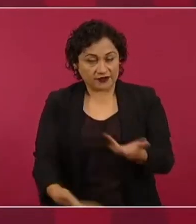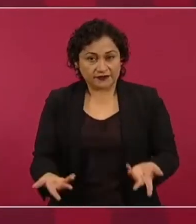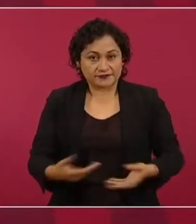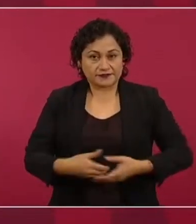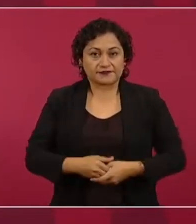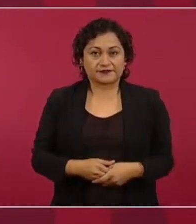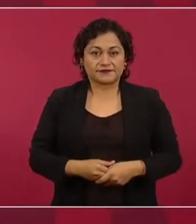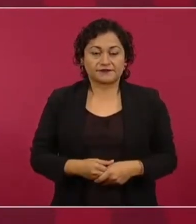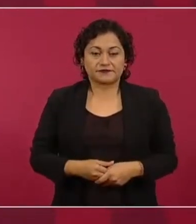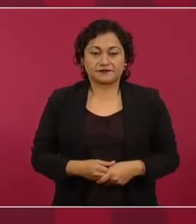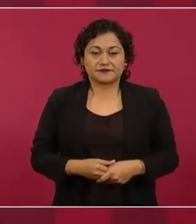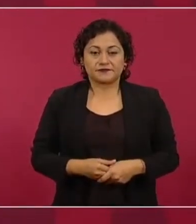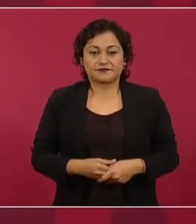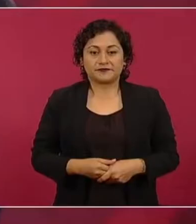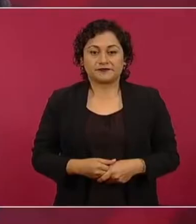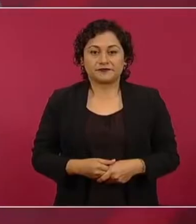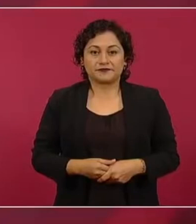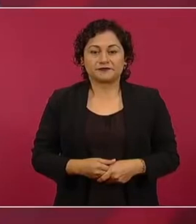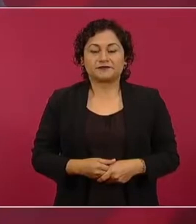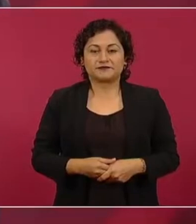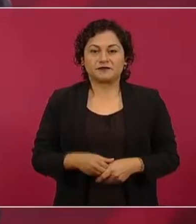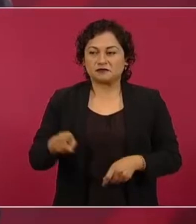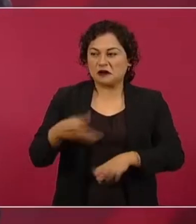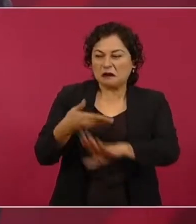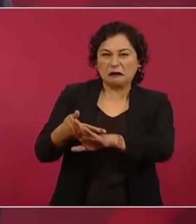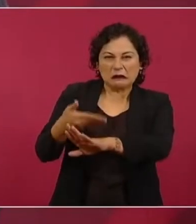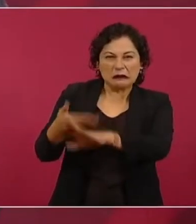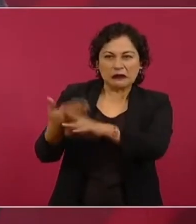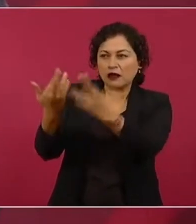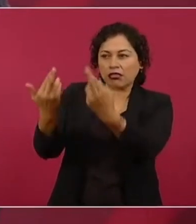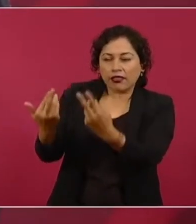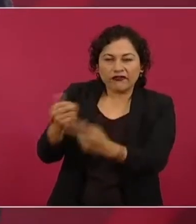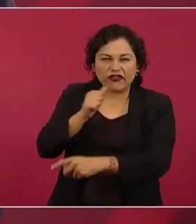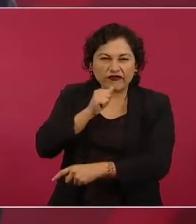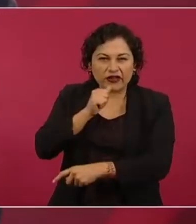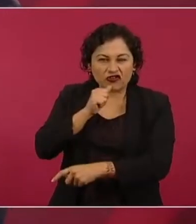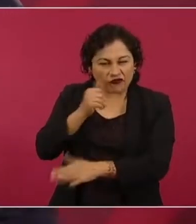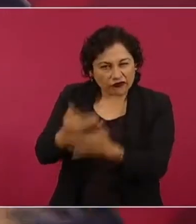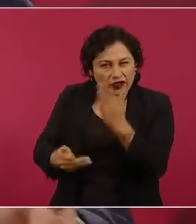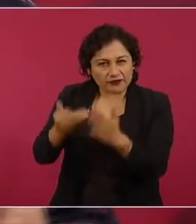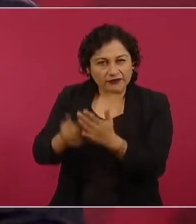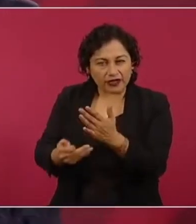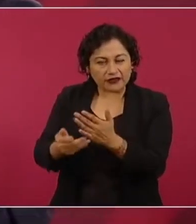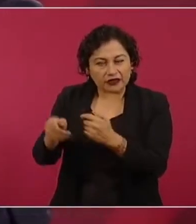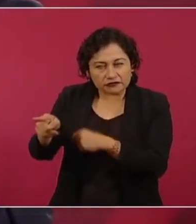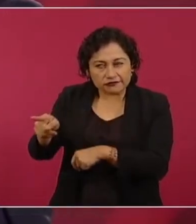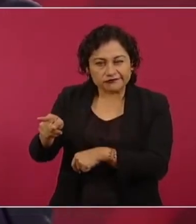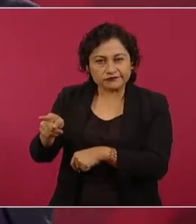Nos falta debilitar más al gobierno, al presidente. Y entonces, sí.